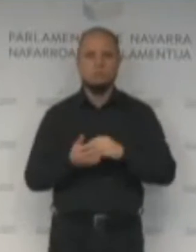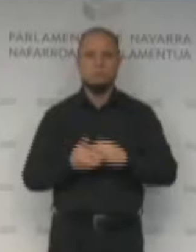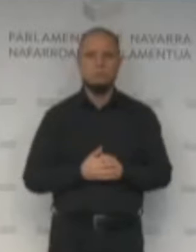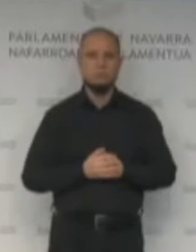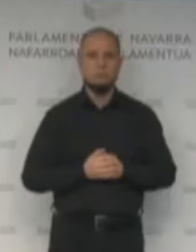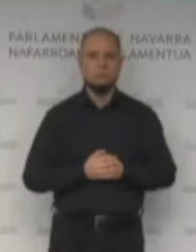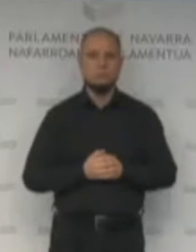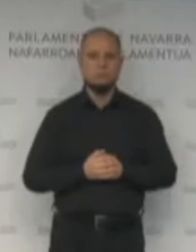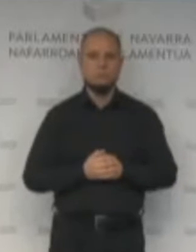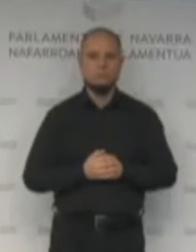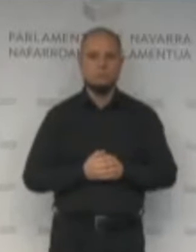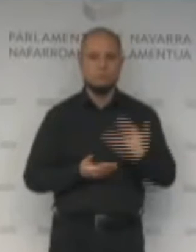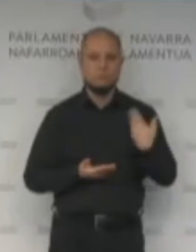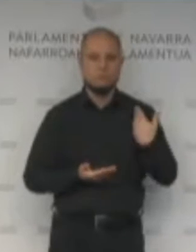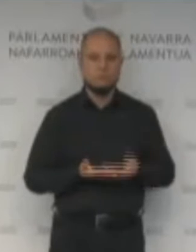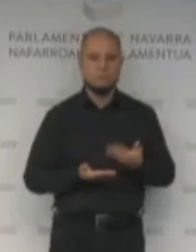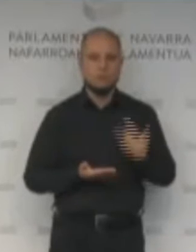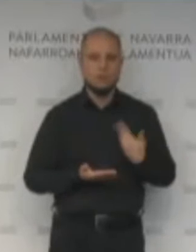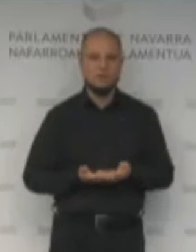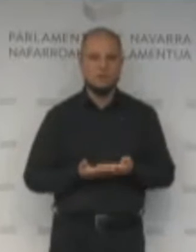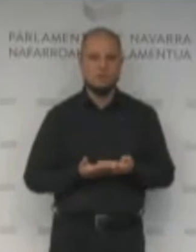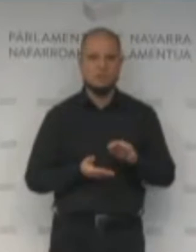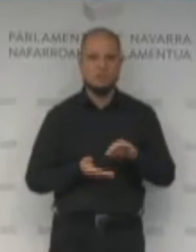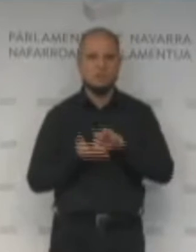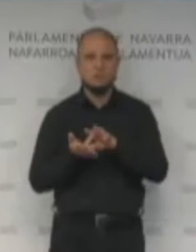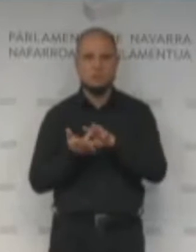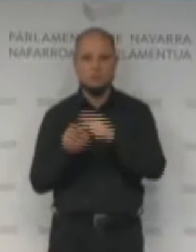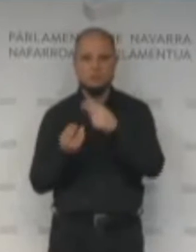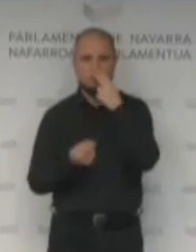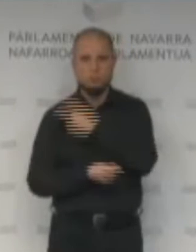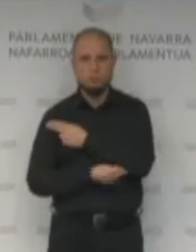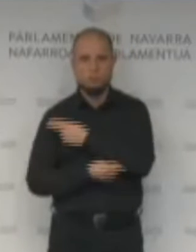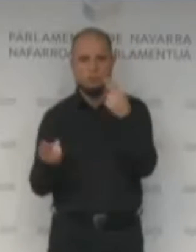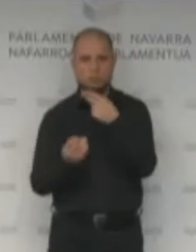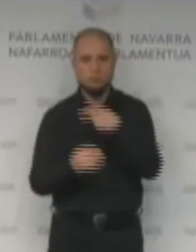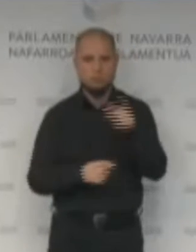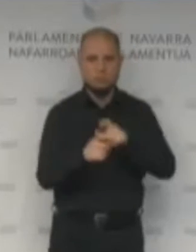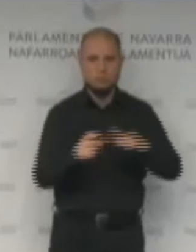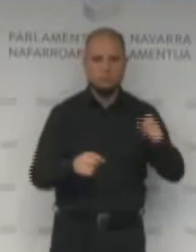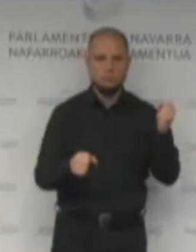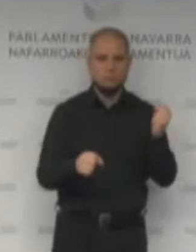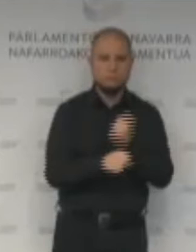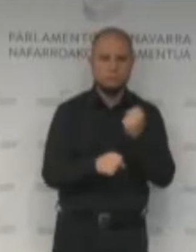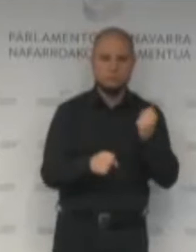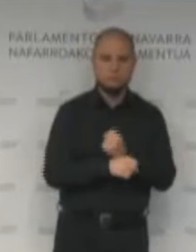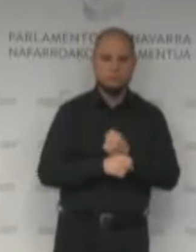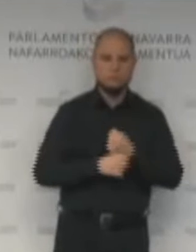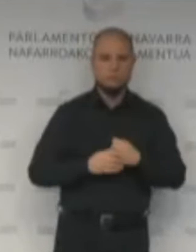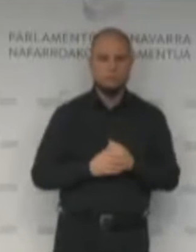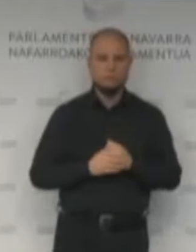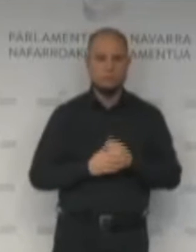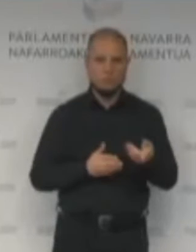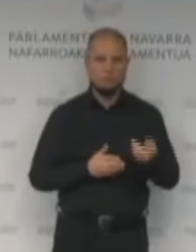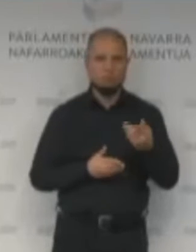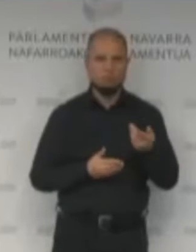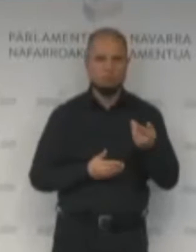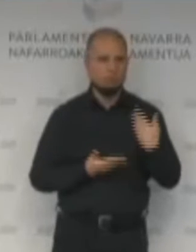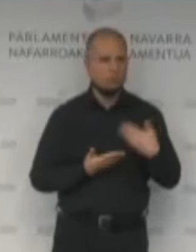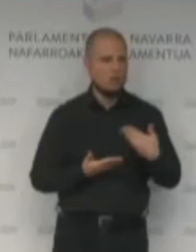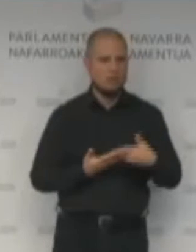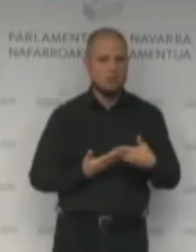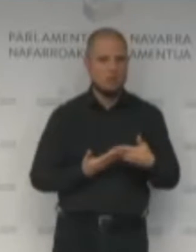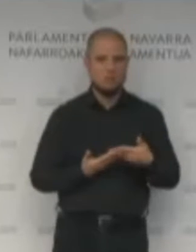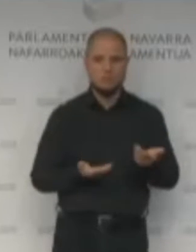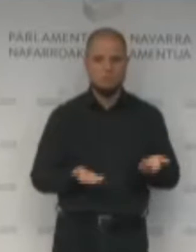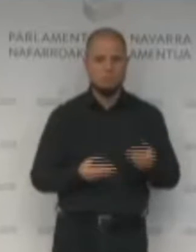Garantías pues para el servicio público, para los trabajadores y las trabajadoras que lo desempeñan, garantías en definitiva